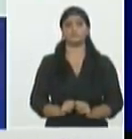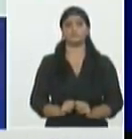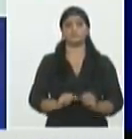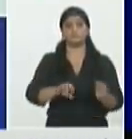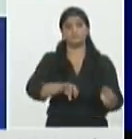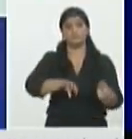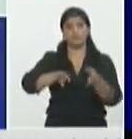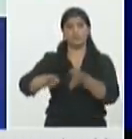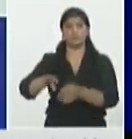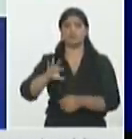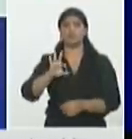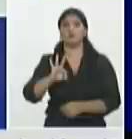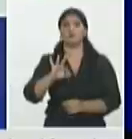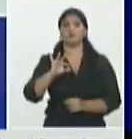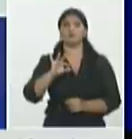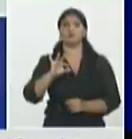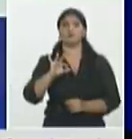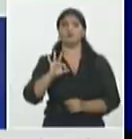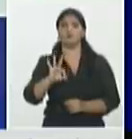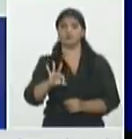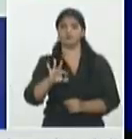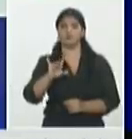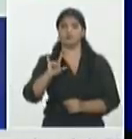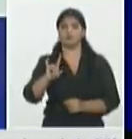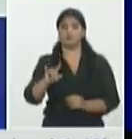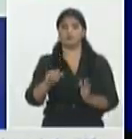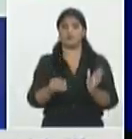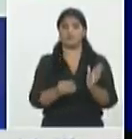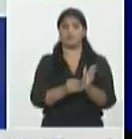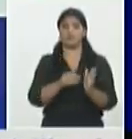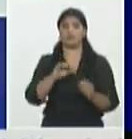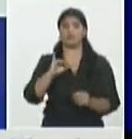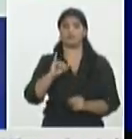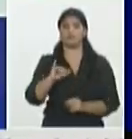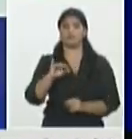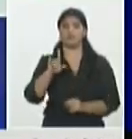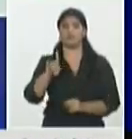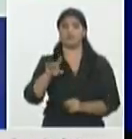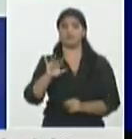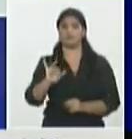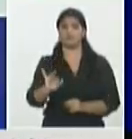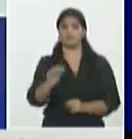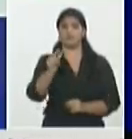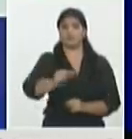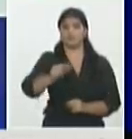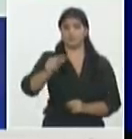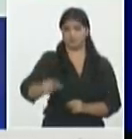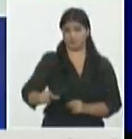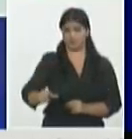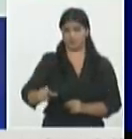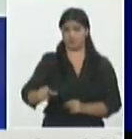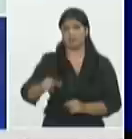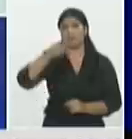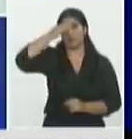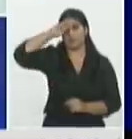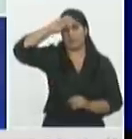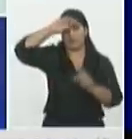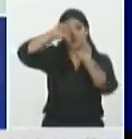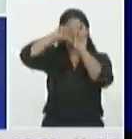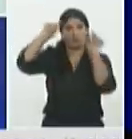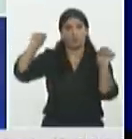809 mil 697 personas han recibido nuestros